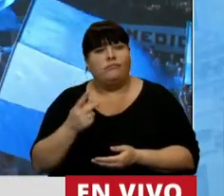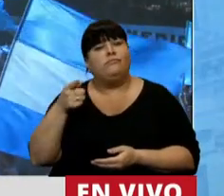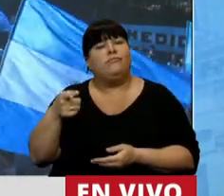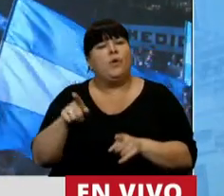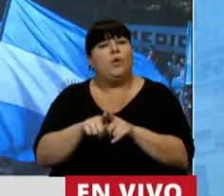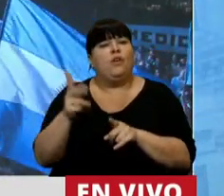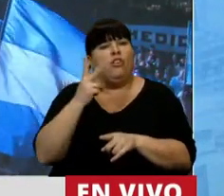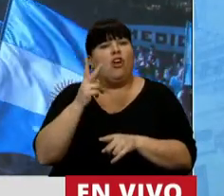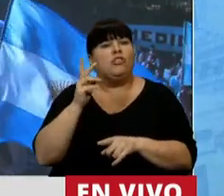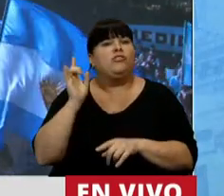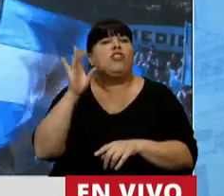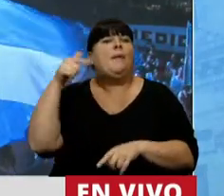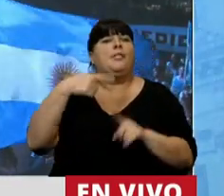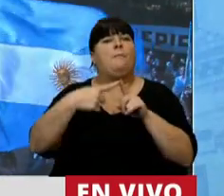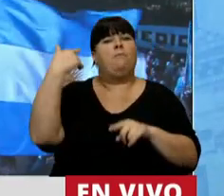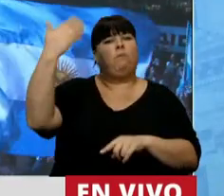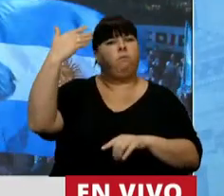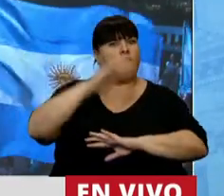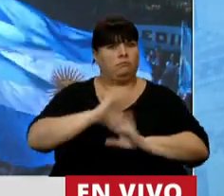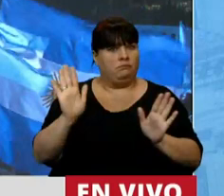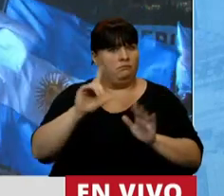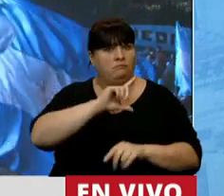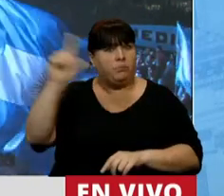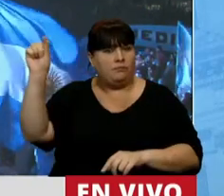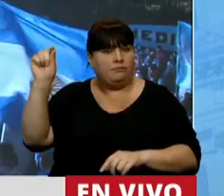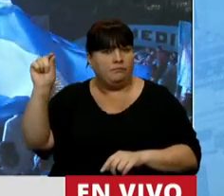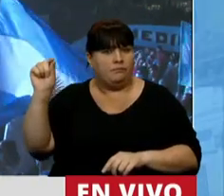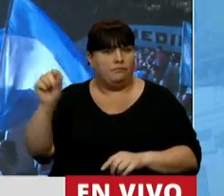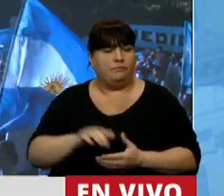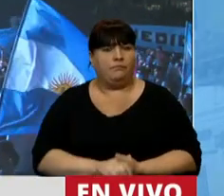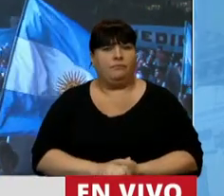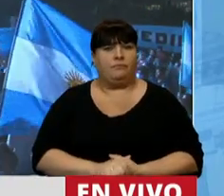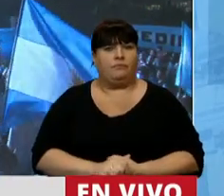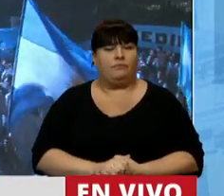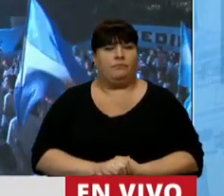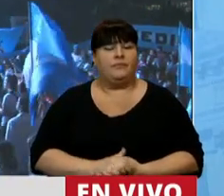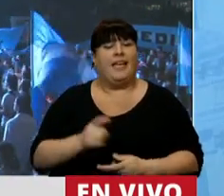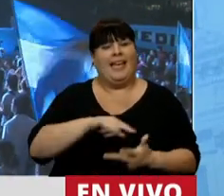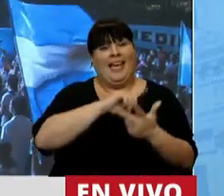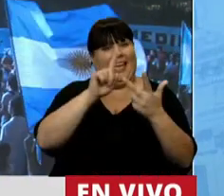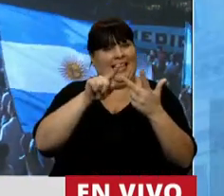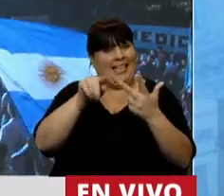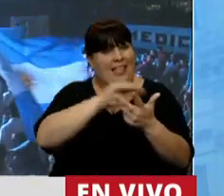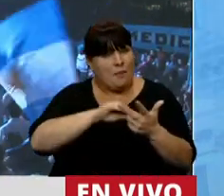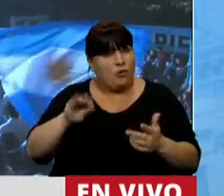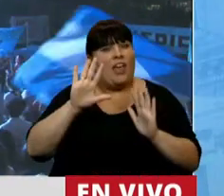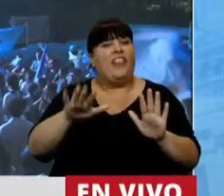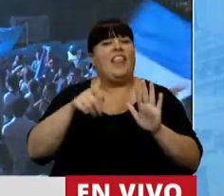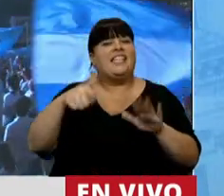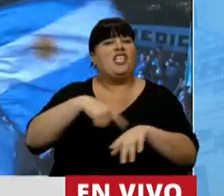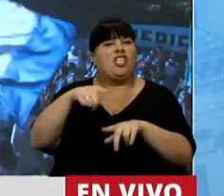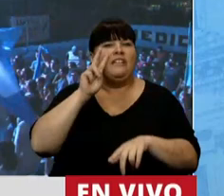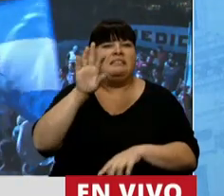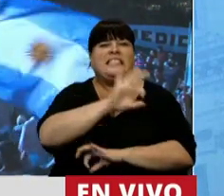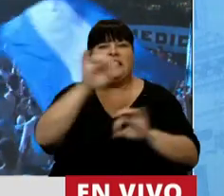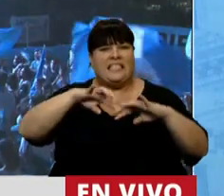estuvieron solo para dar el discurso y se fueron. Y el tercer diputado hace 16 horas que